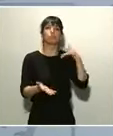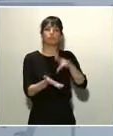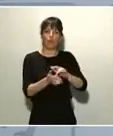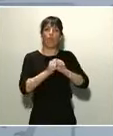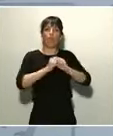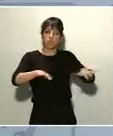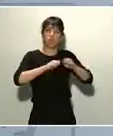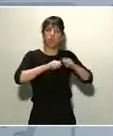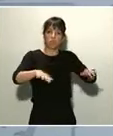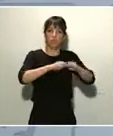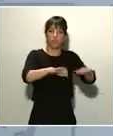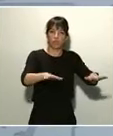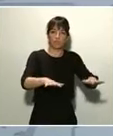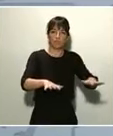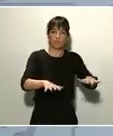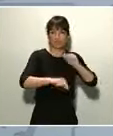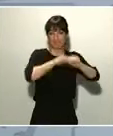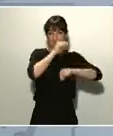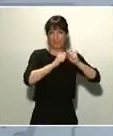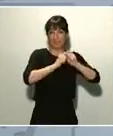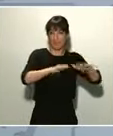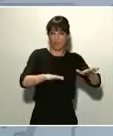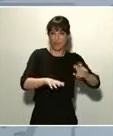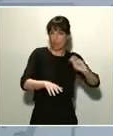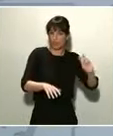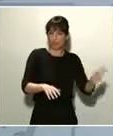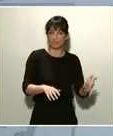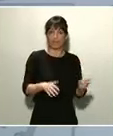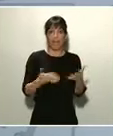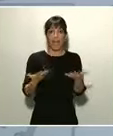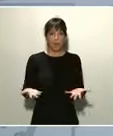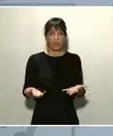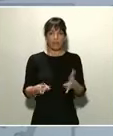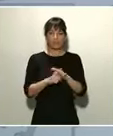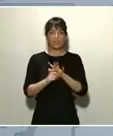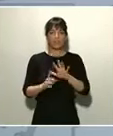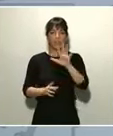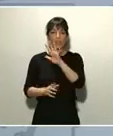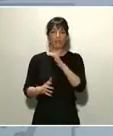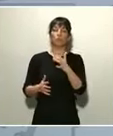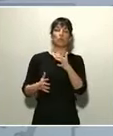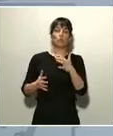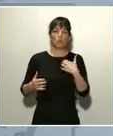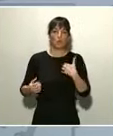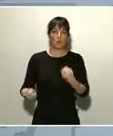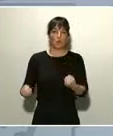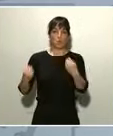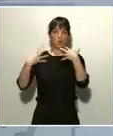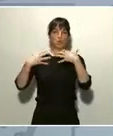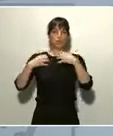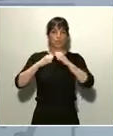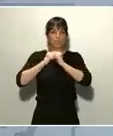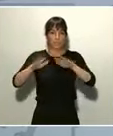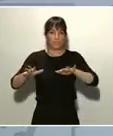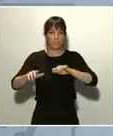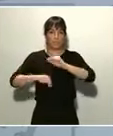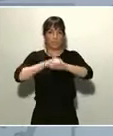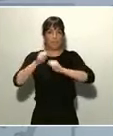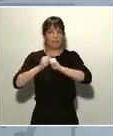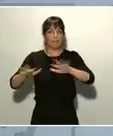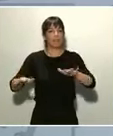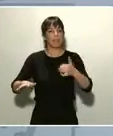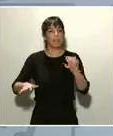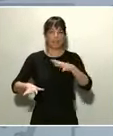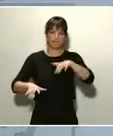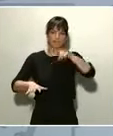occidental se ha visto atacada, invadida por esta pandemia y tenemos que sacar lecciones de ello. Yo, desde luego, como presidente del gobierno,